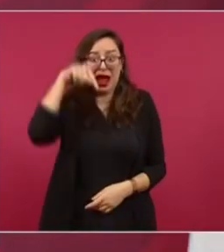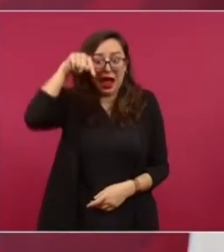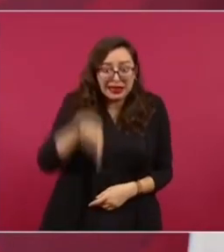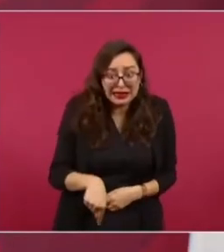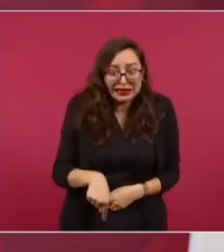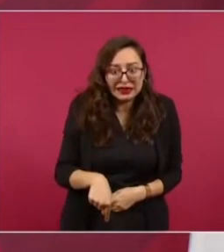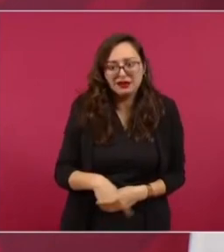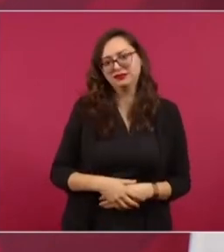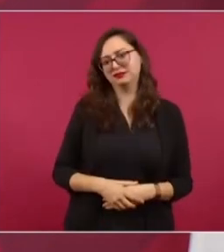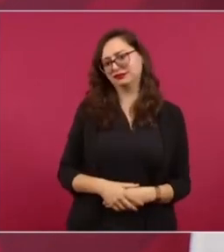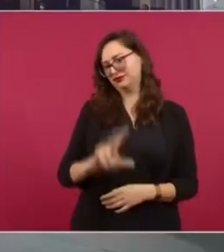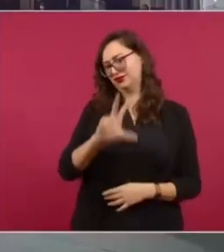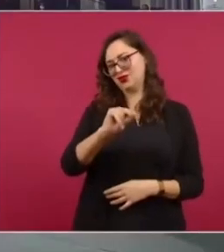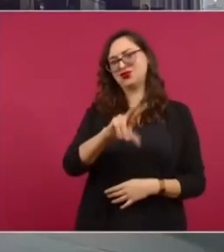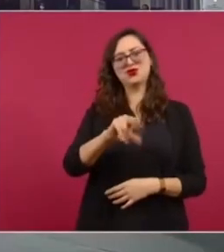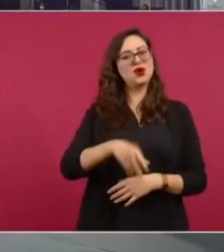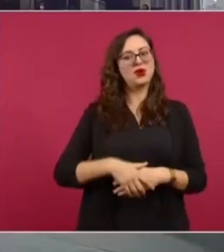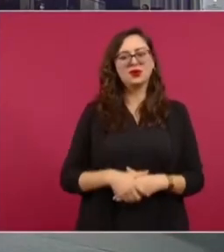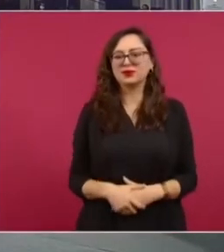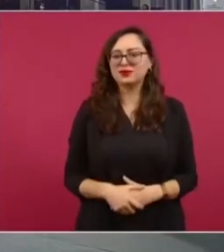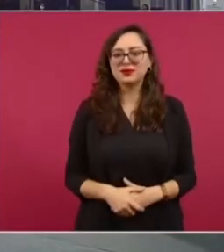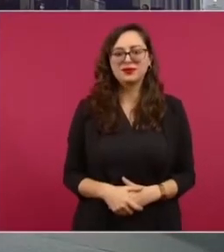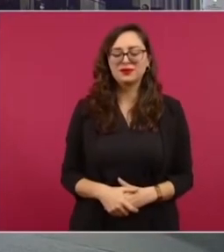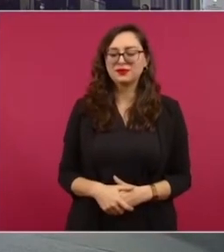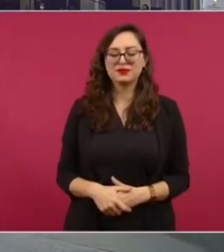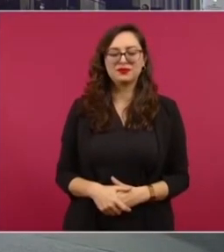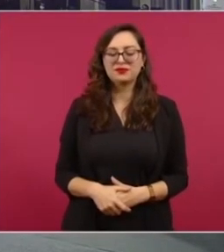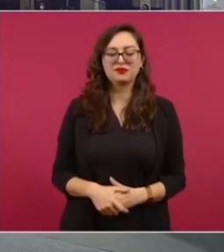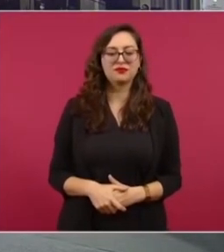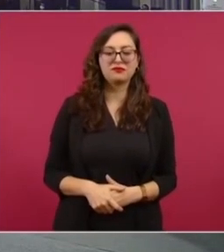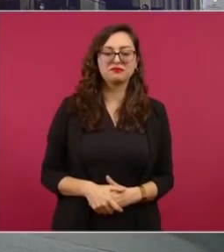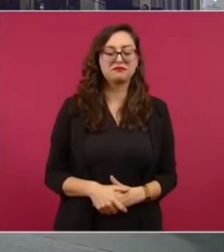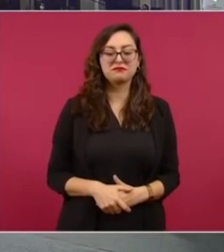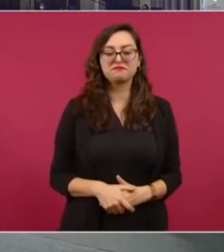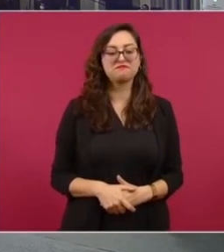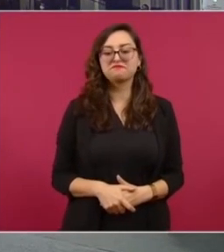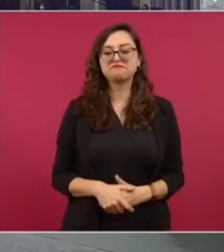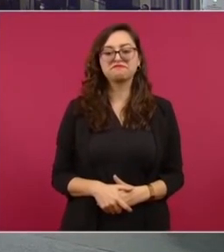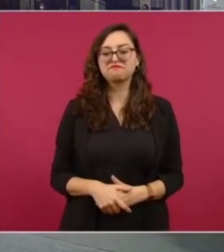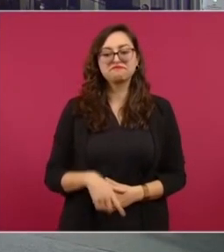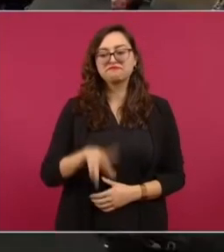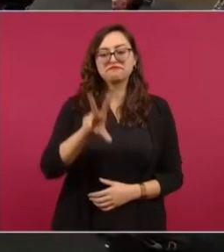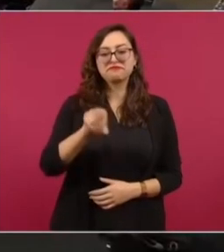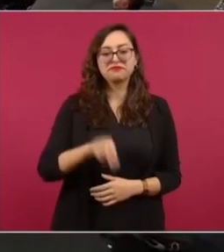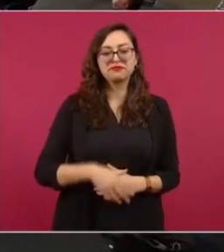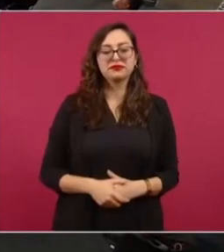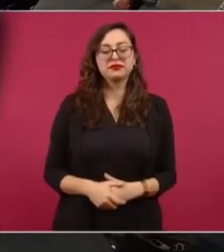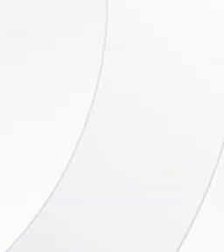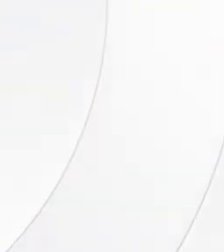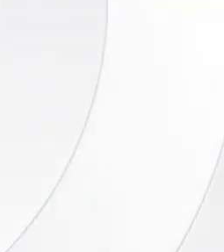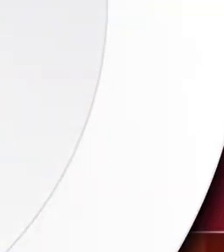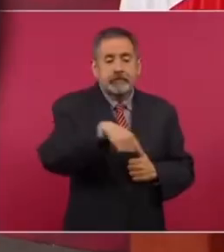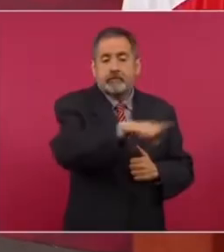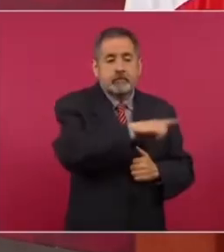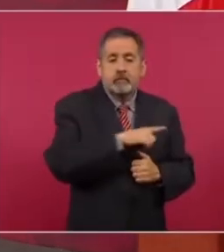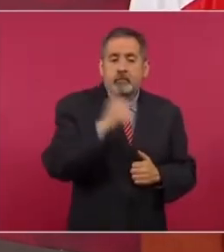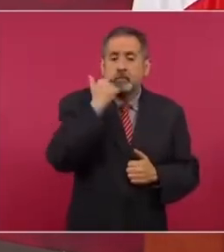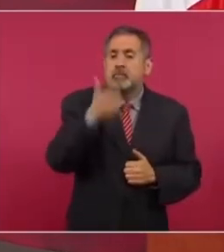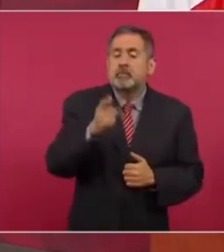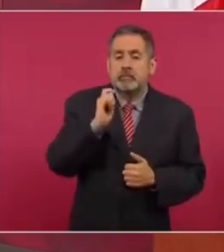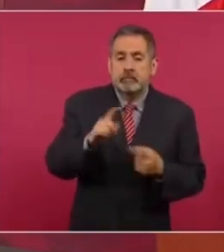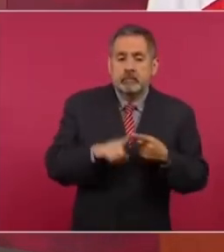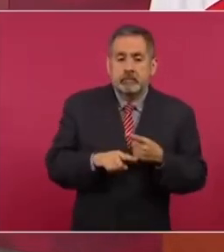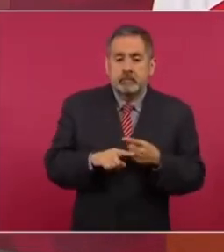eh si si pero no miren que